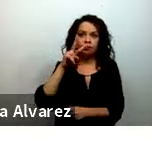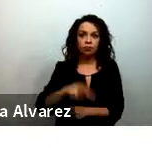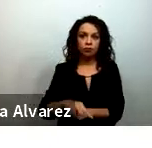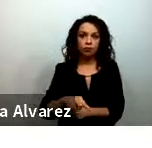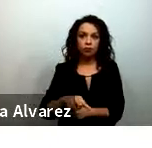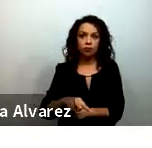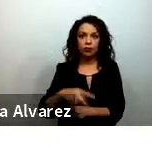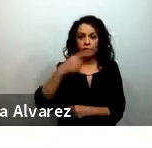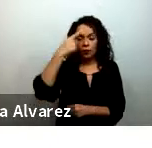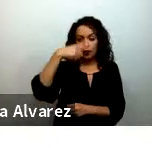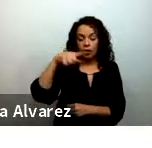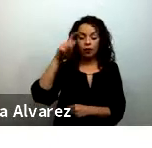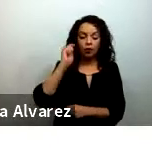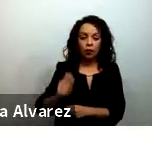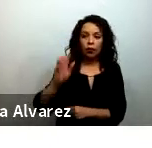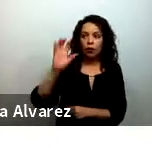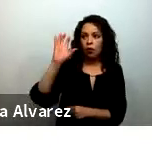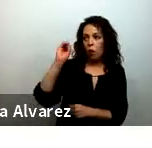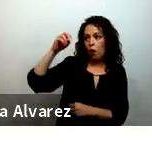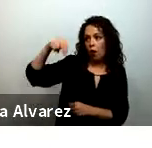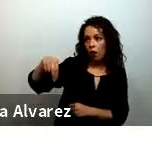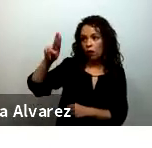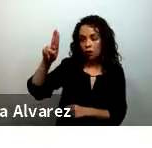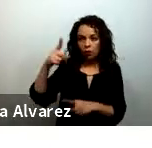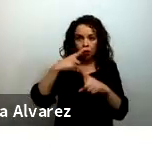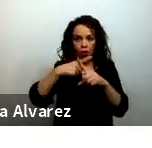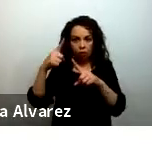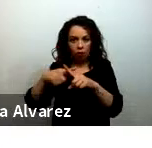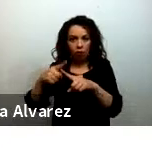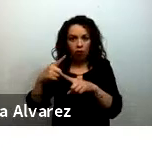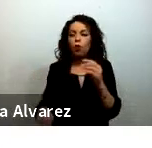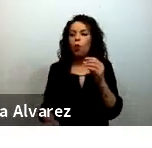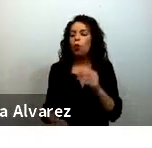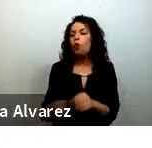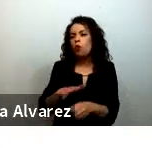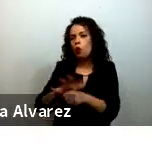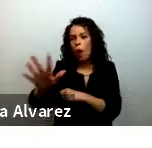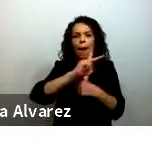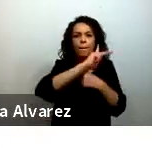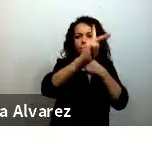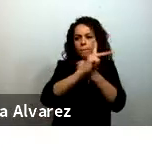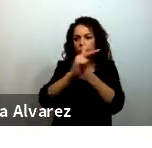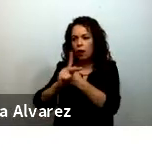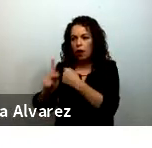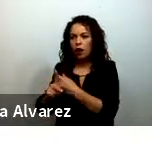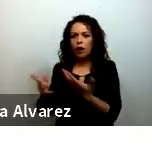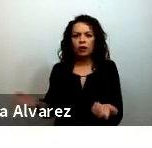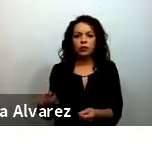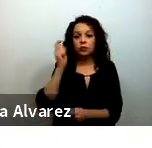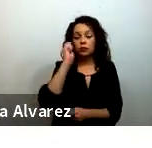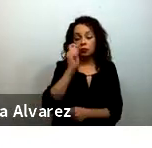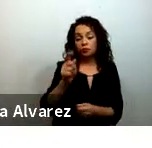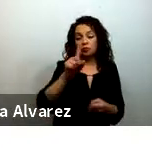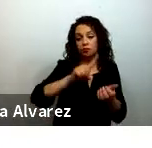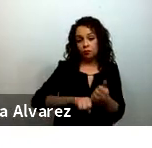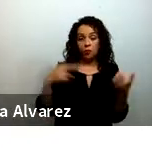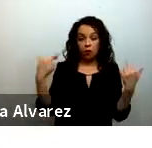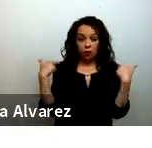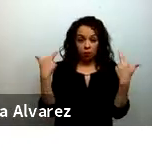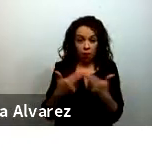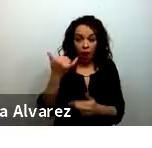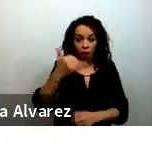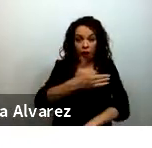de Naciones Unidas, que países, que sociedad civil, académico y familia. Así que muchas gracias,